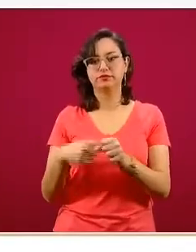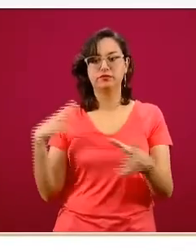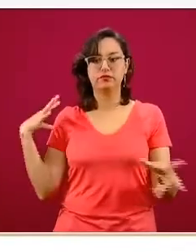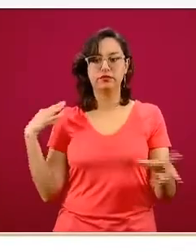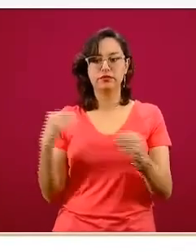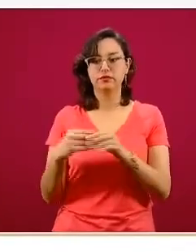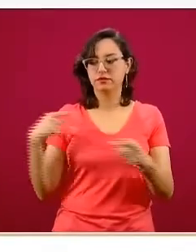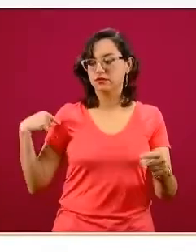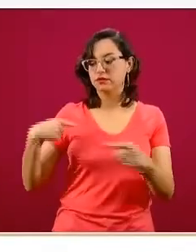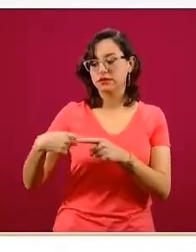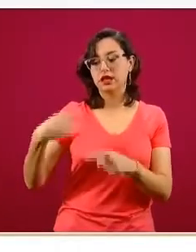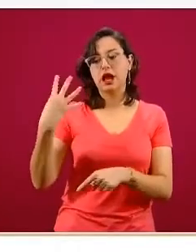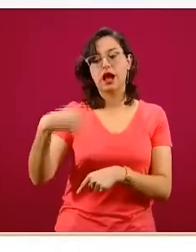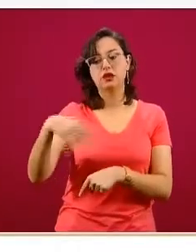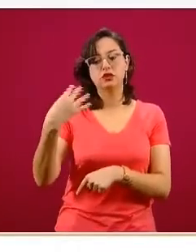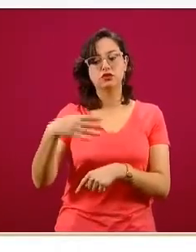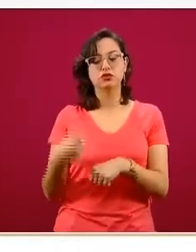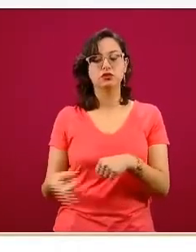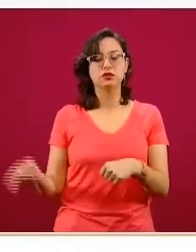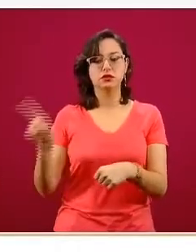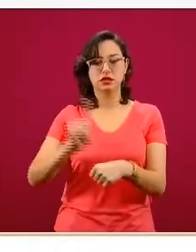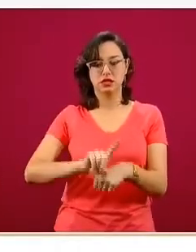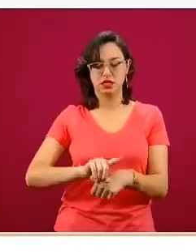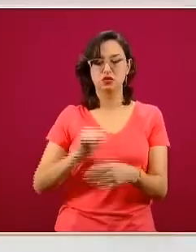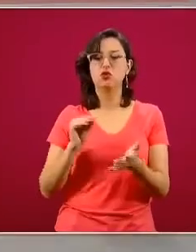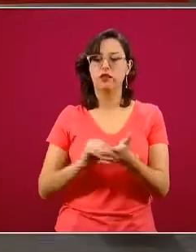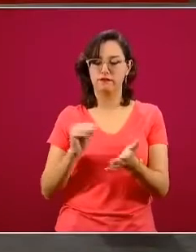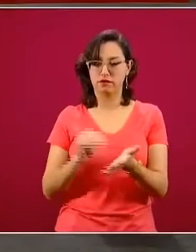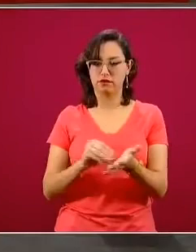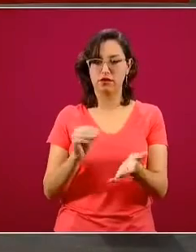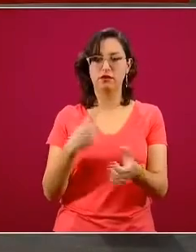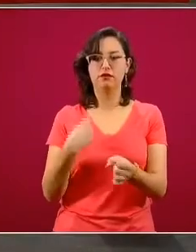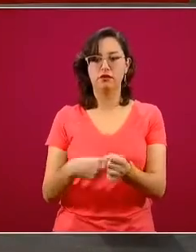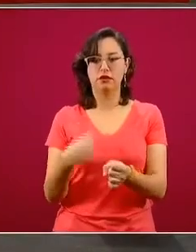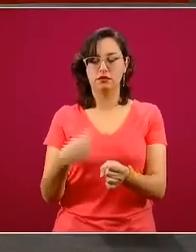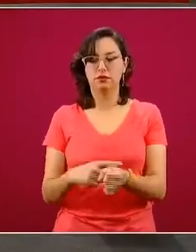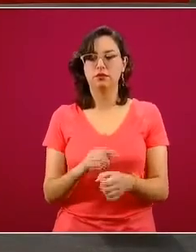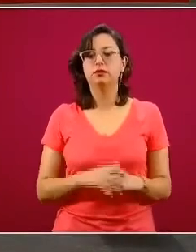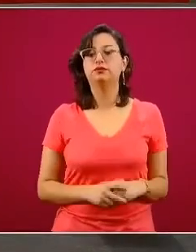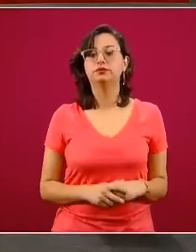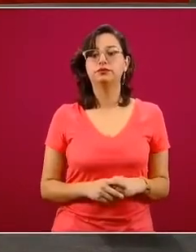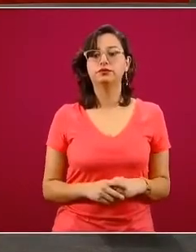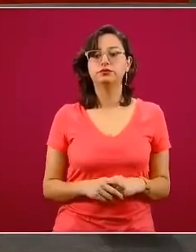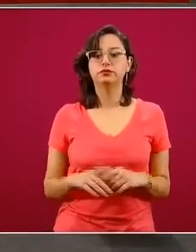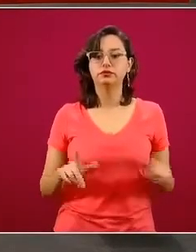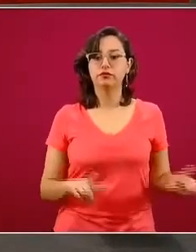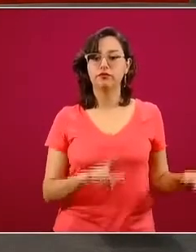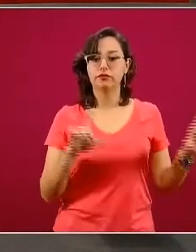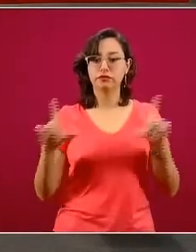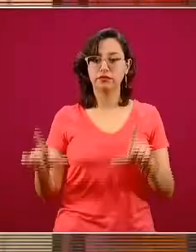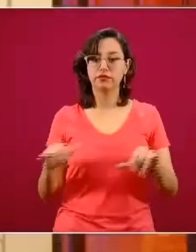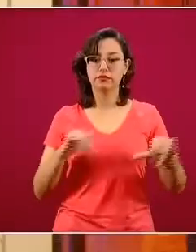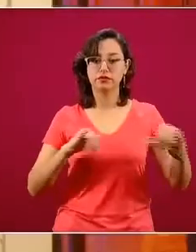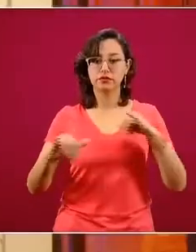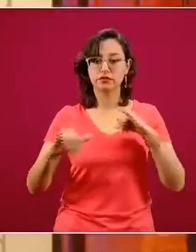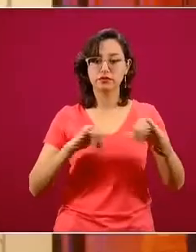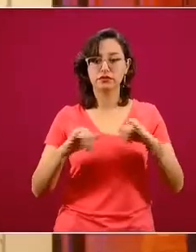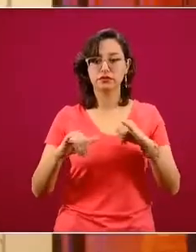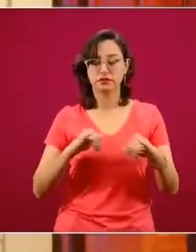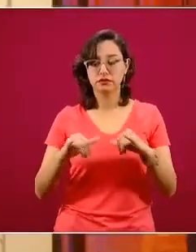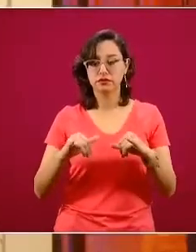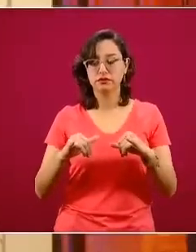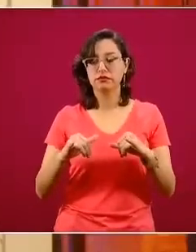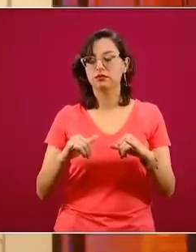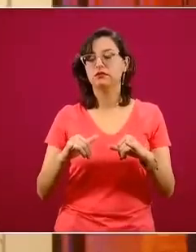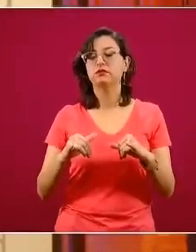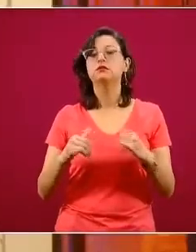últimos 14 días, hablando de la epidemia activa. En el siguiente mapa podemos ver la actualización de la